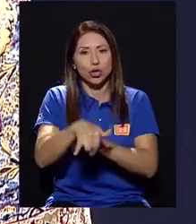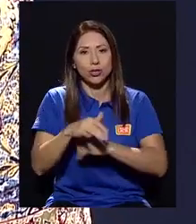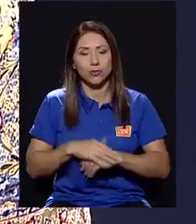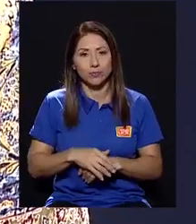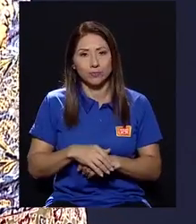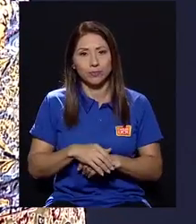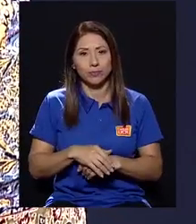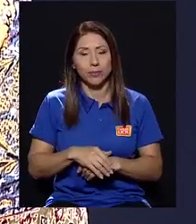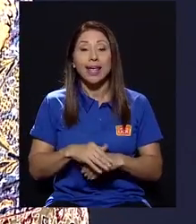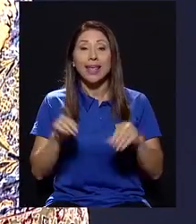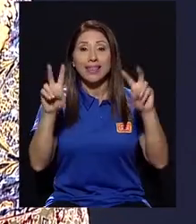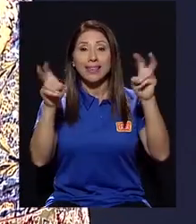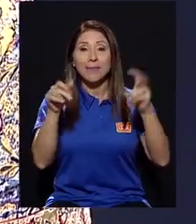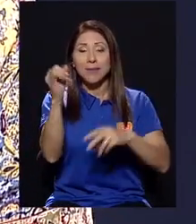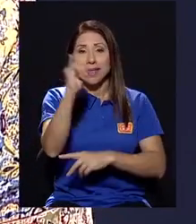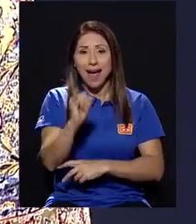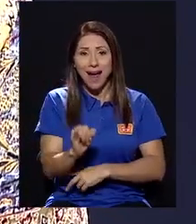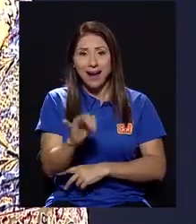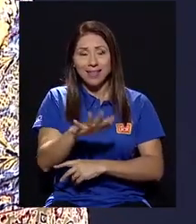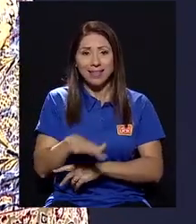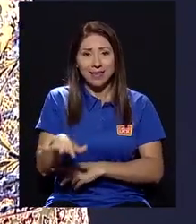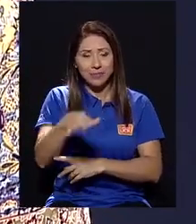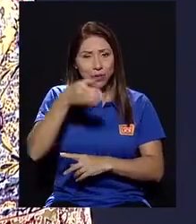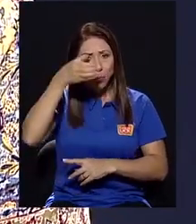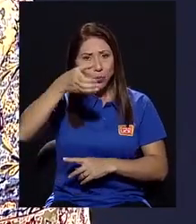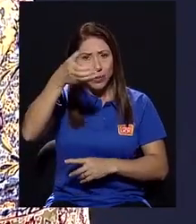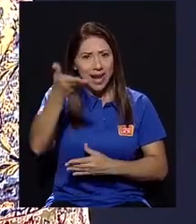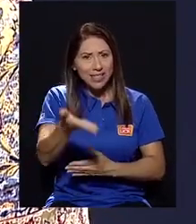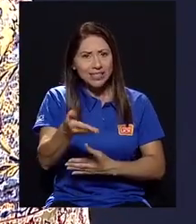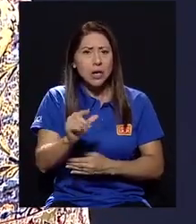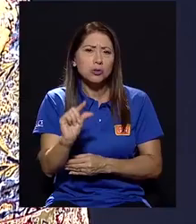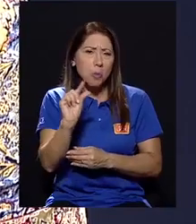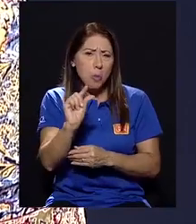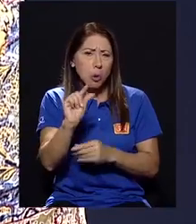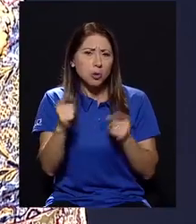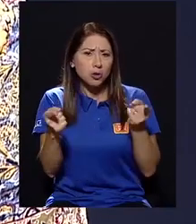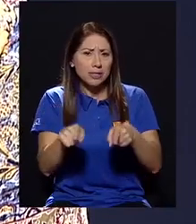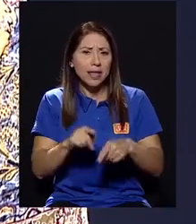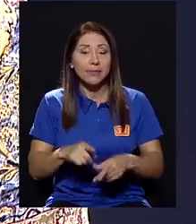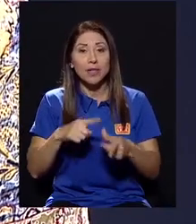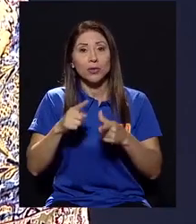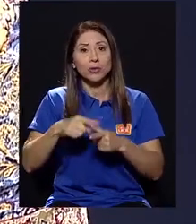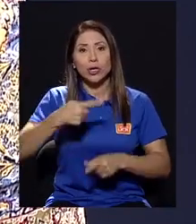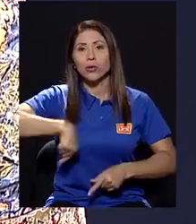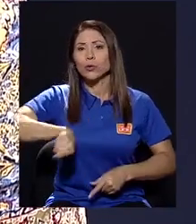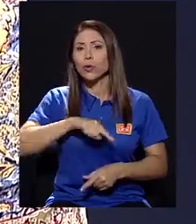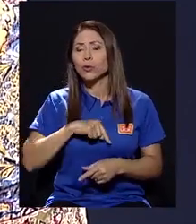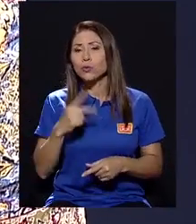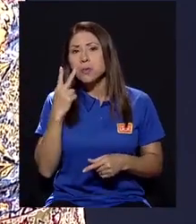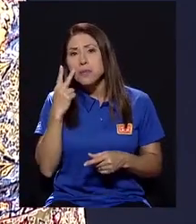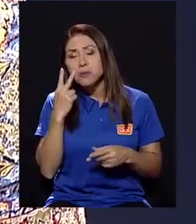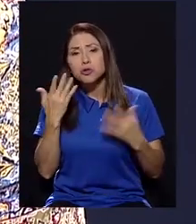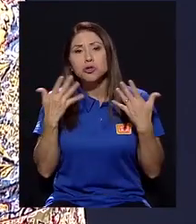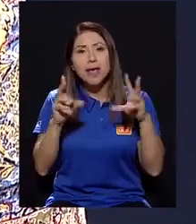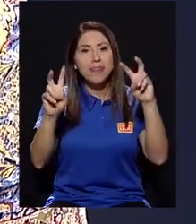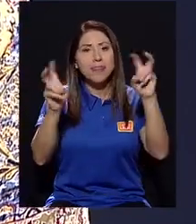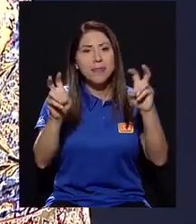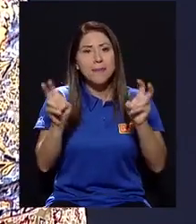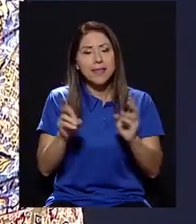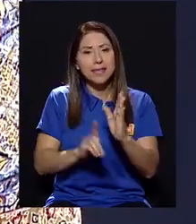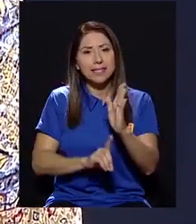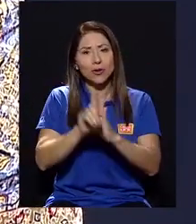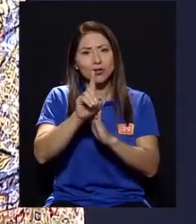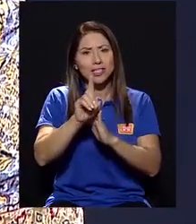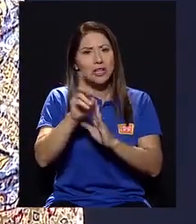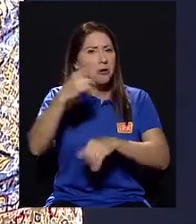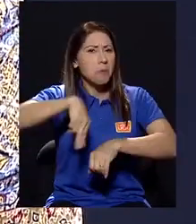Y en el campo del arte, artísticos, culturales, son muy pocos los que se dan. Entonces, vimos los ejes de desarrollo, porque nos dan